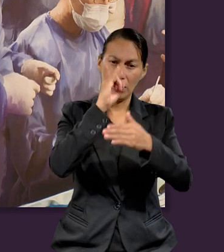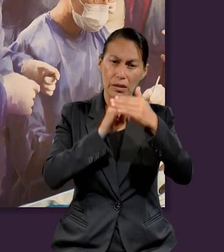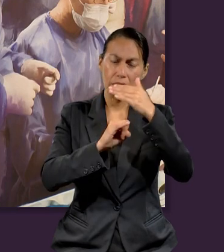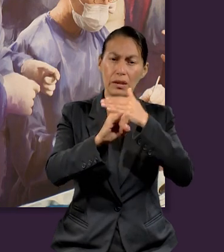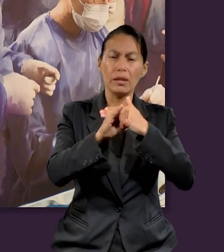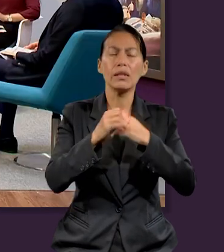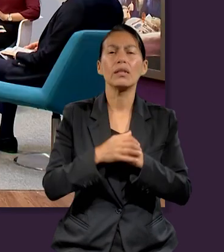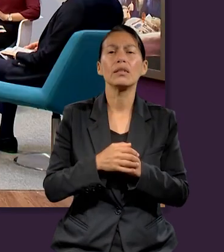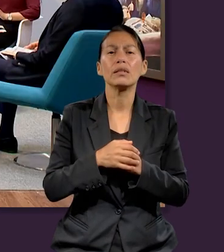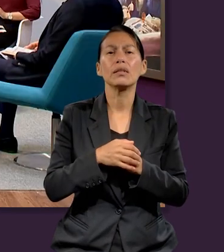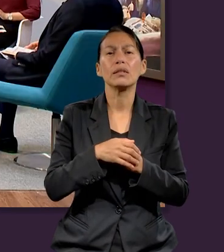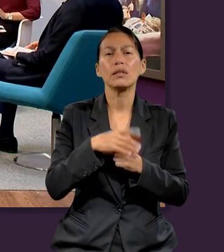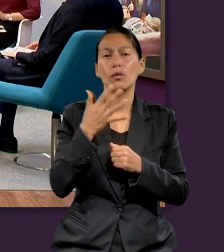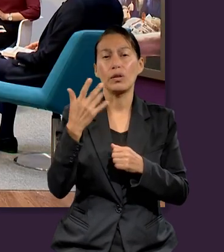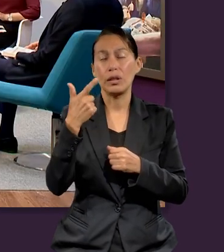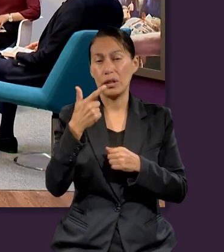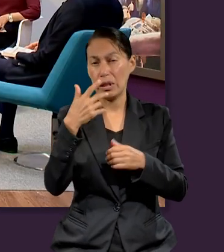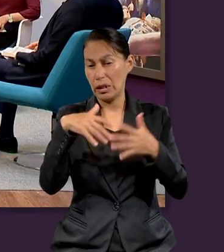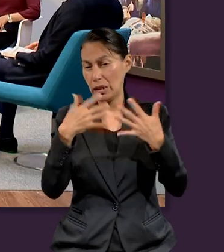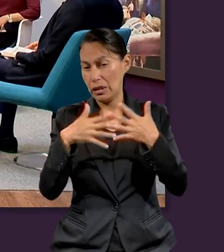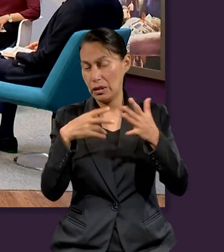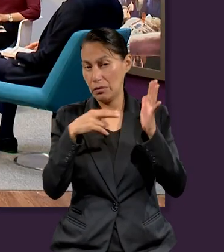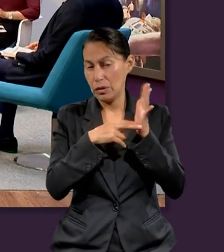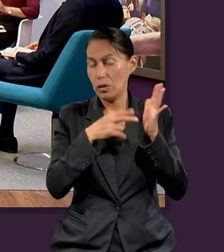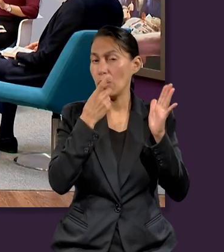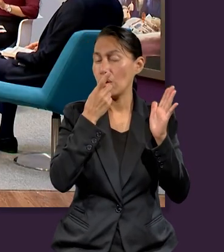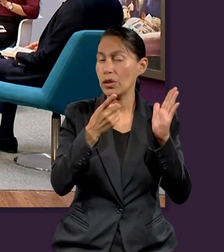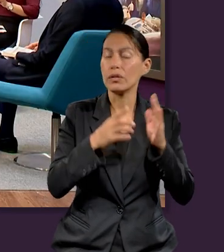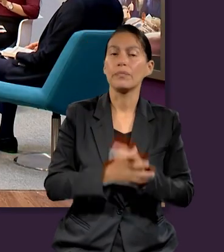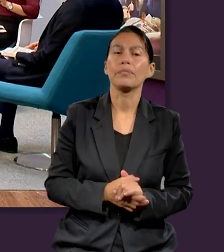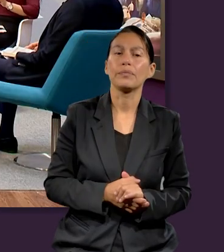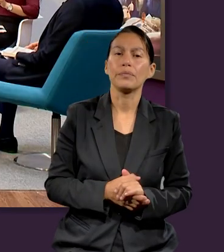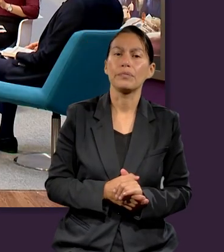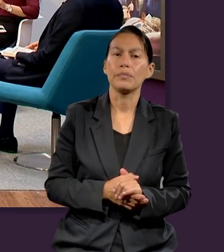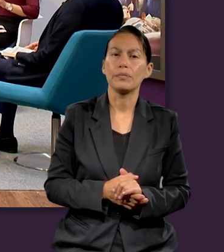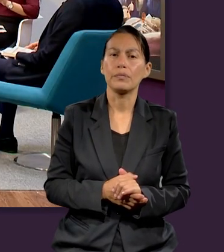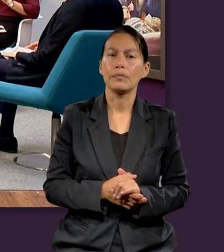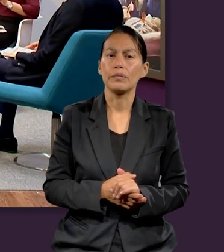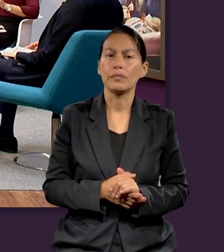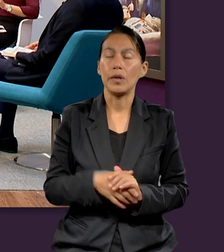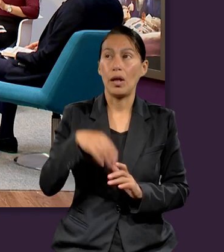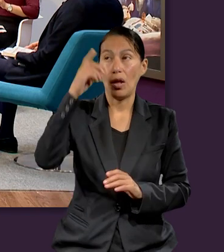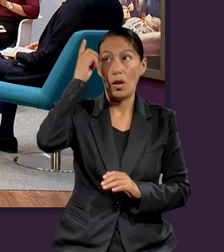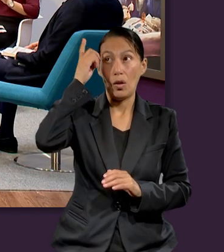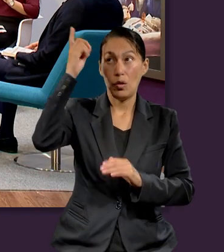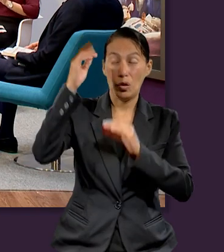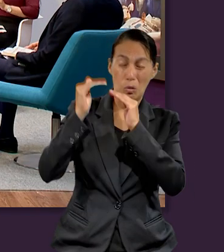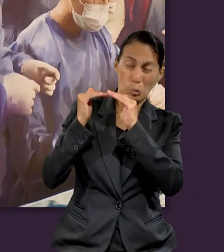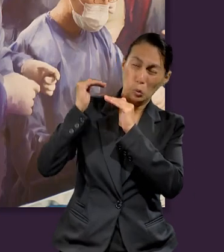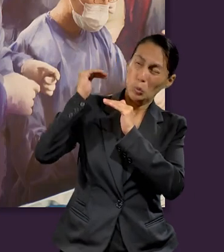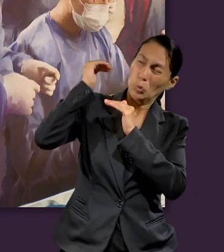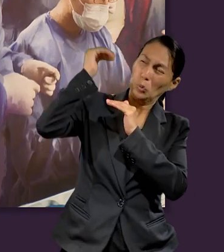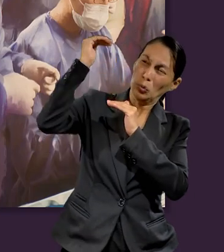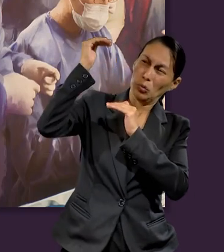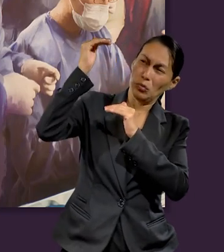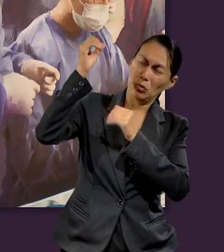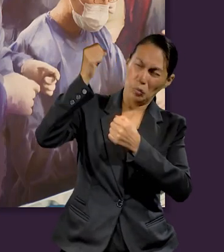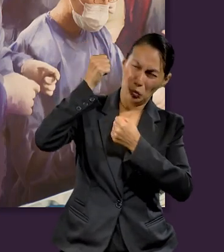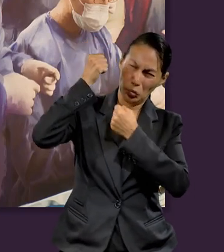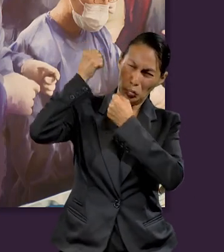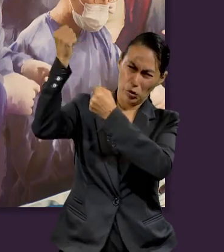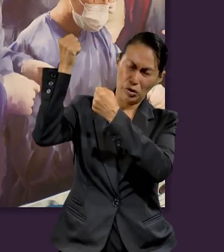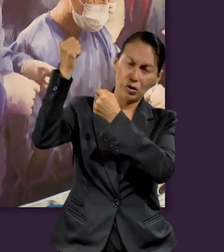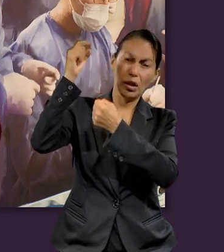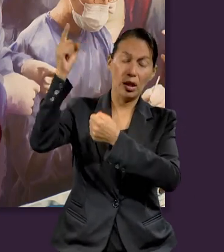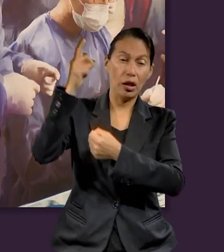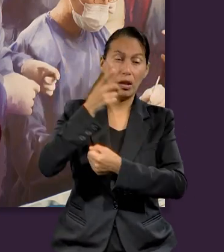Podemos ver la primera parte del versículo, nos dice, Porque así dijo el alto y sublime, el que